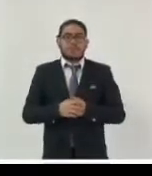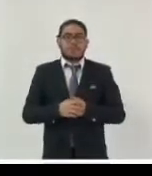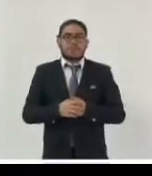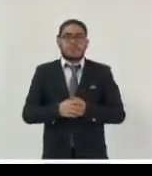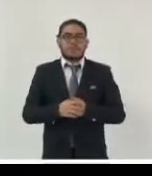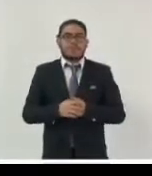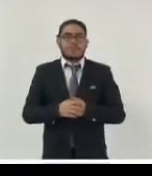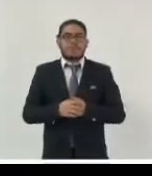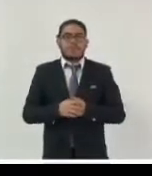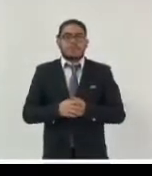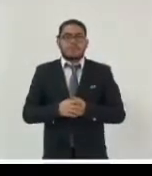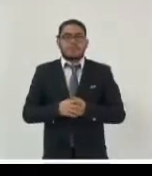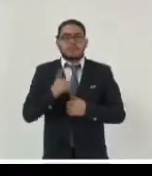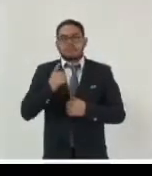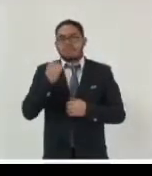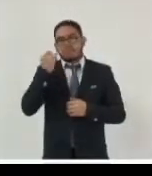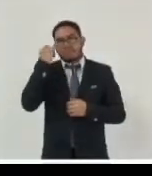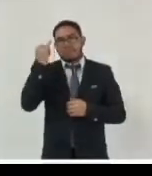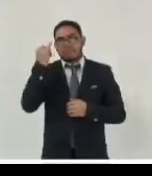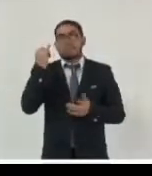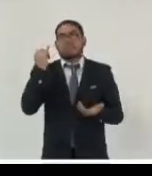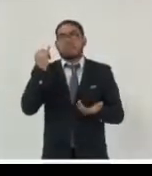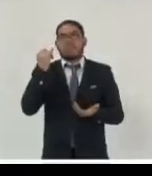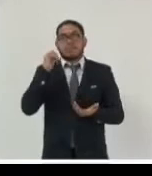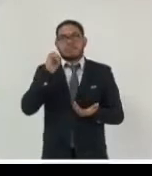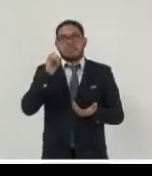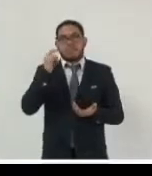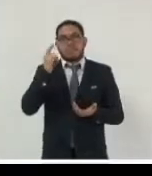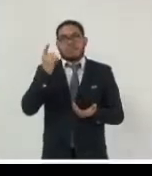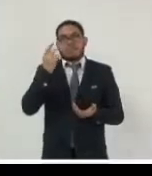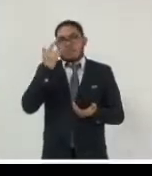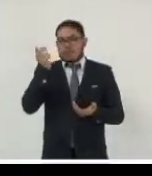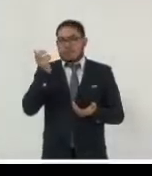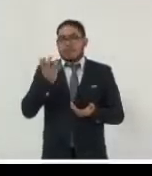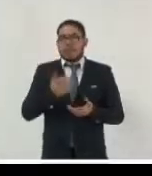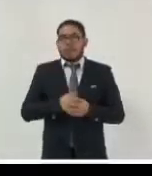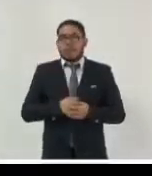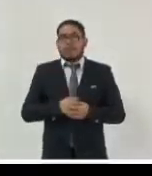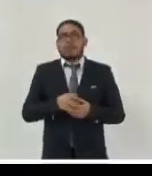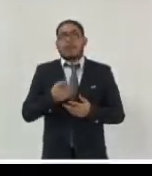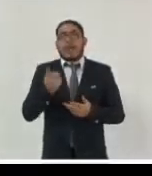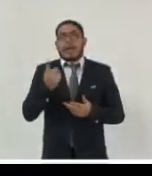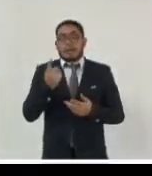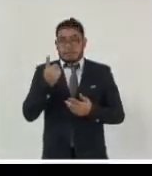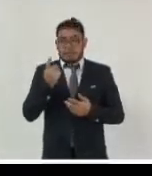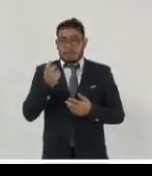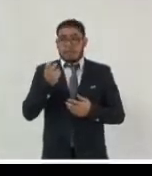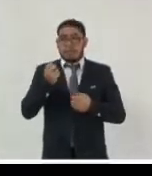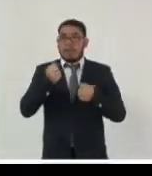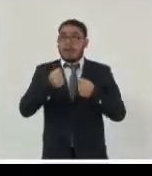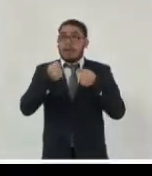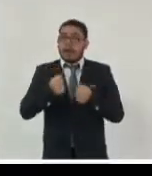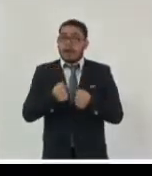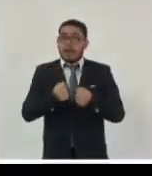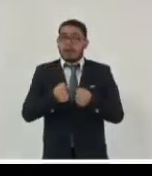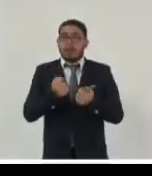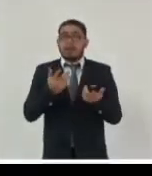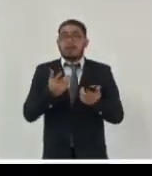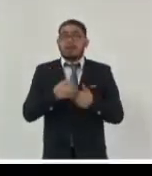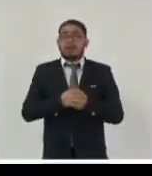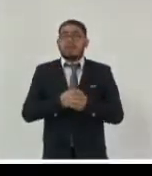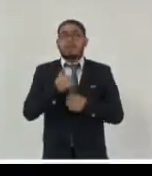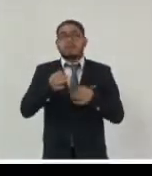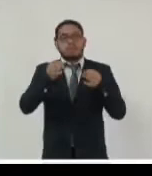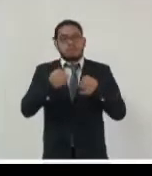lógica del sistema que se funcione es asegurar autenticidad seguridad interior y disponibilidad de documentos dice la plata